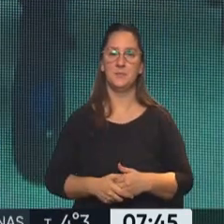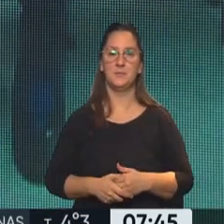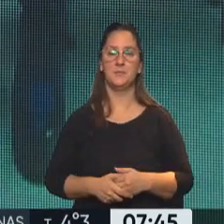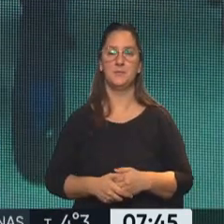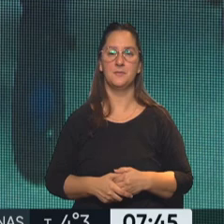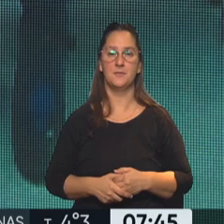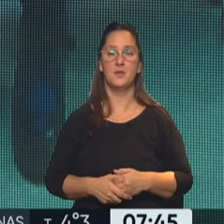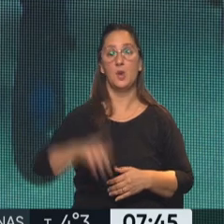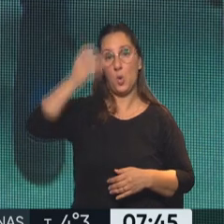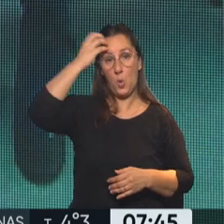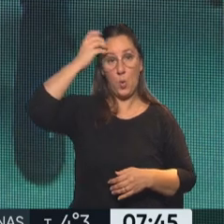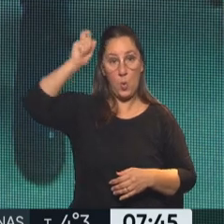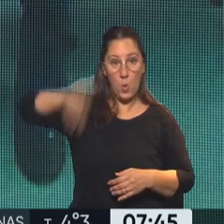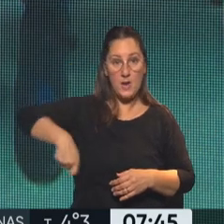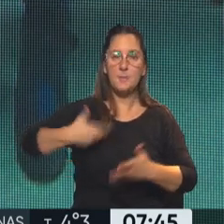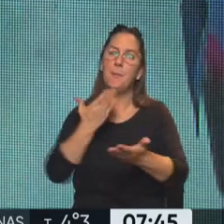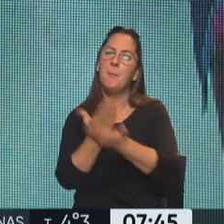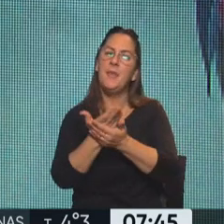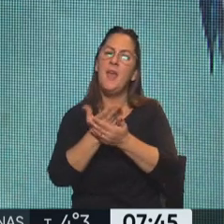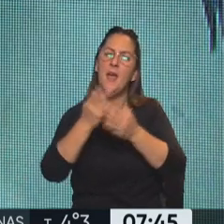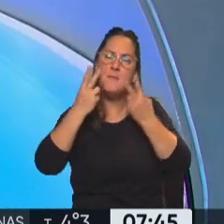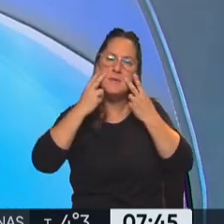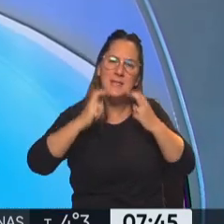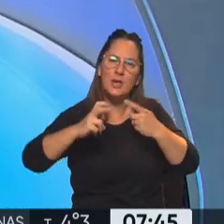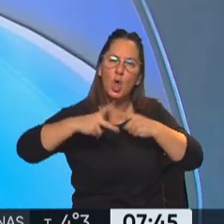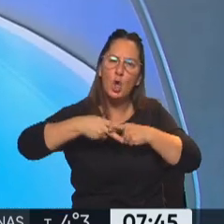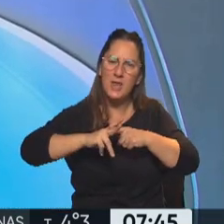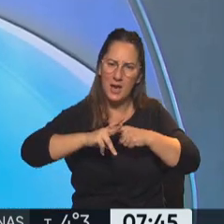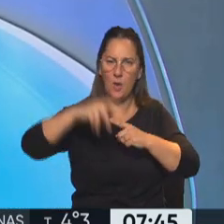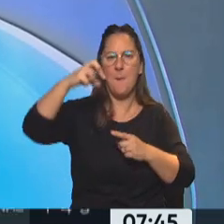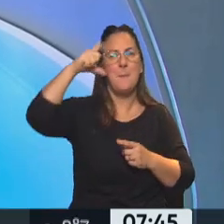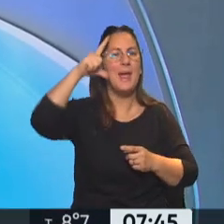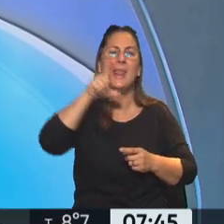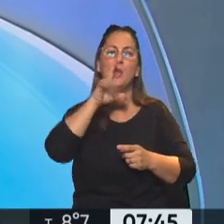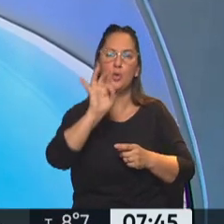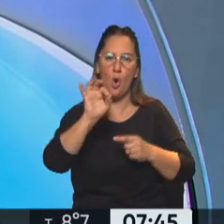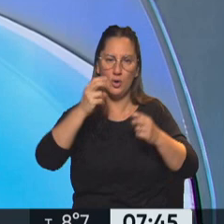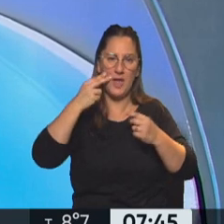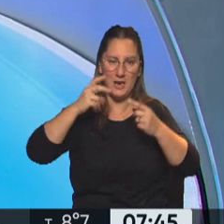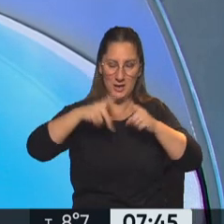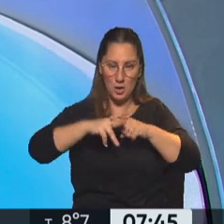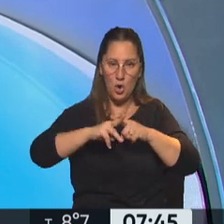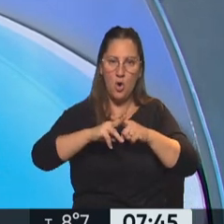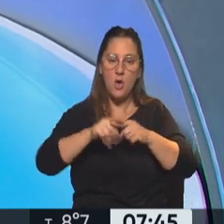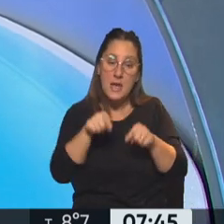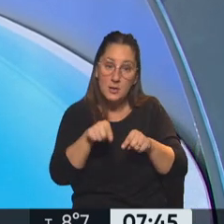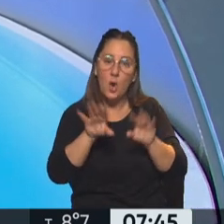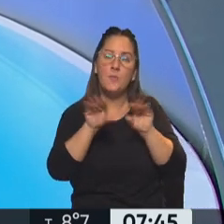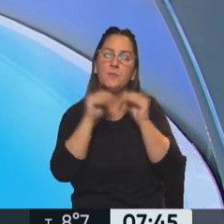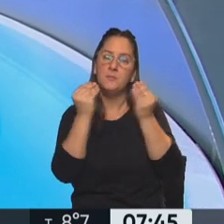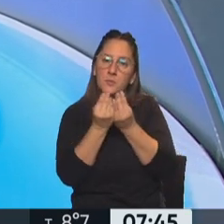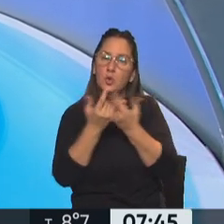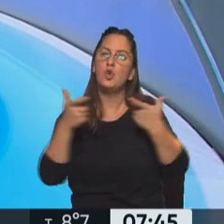esta. Que el juez ordena un peritaje técnico. Y el peritaje técnico tiene por objetivo determinar si hubo la